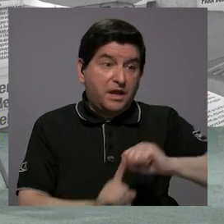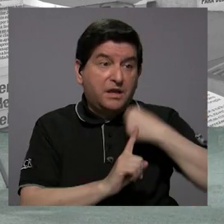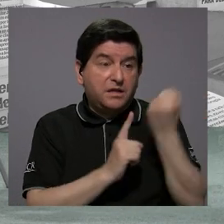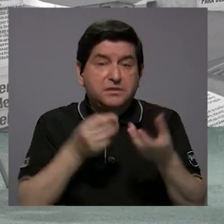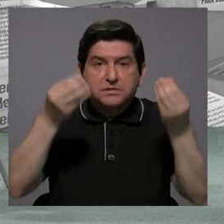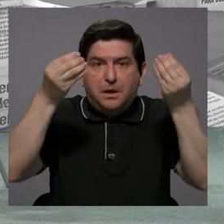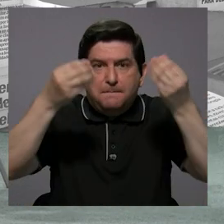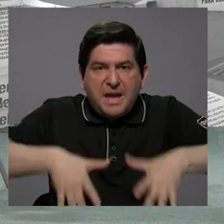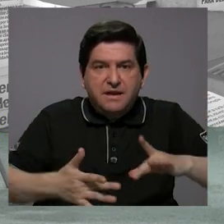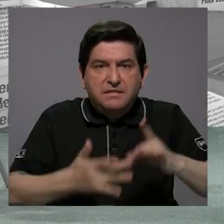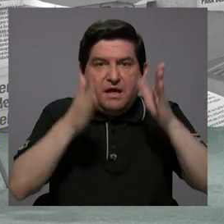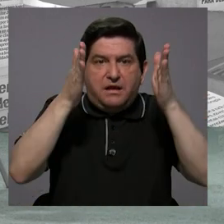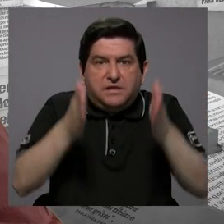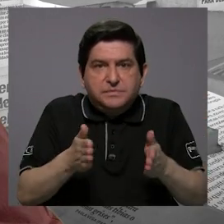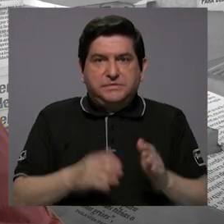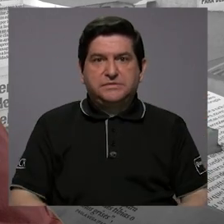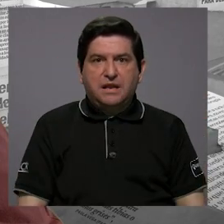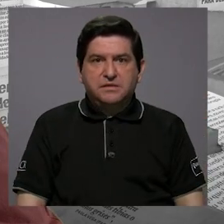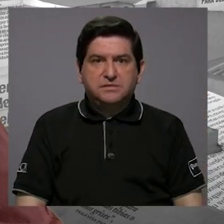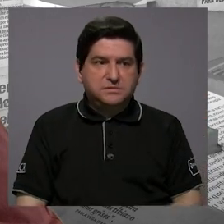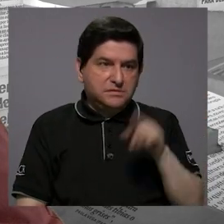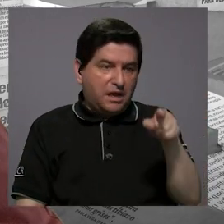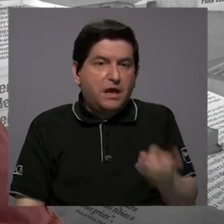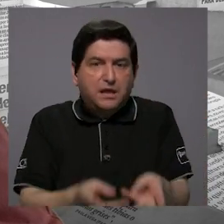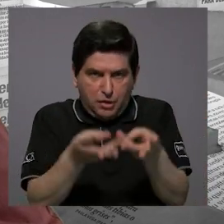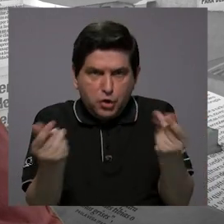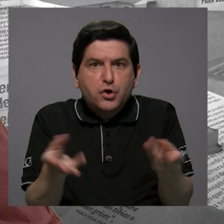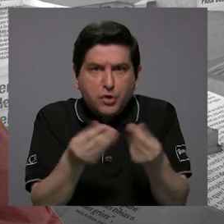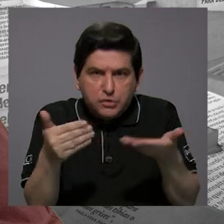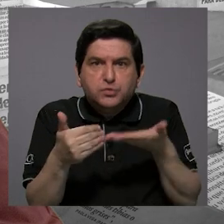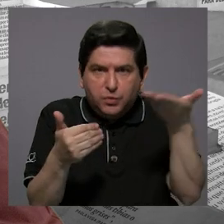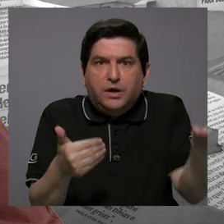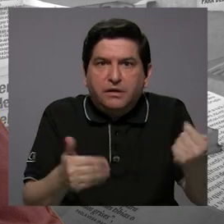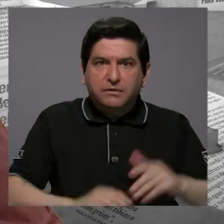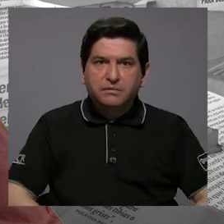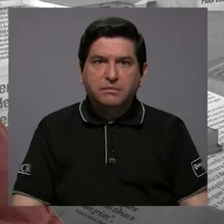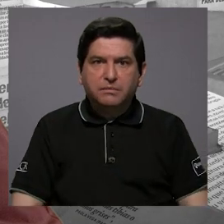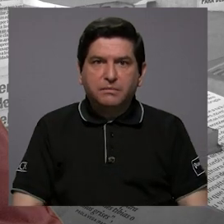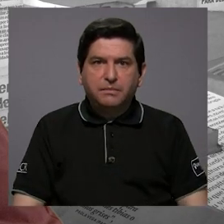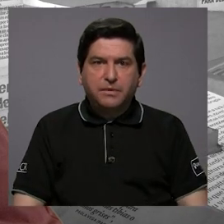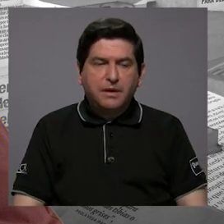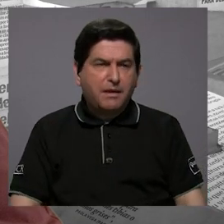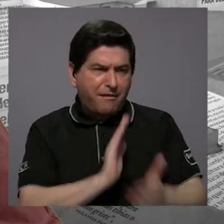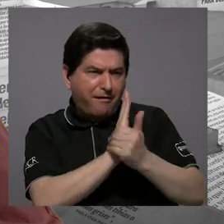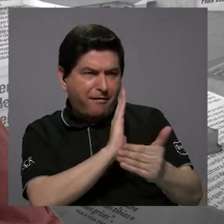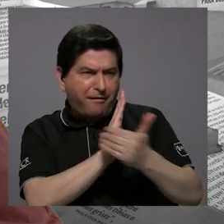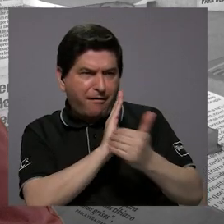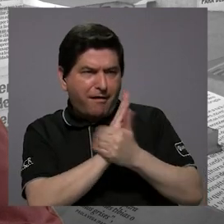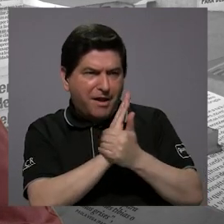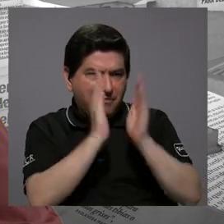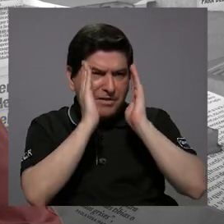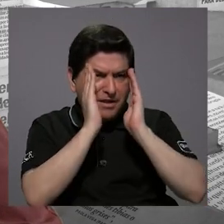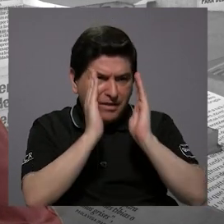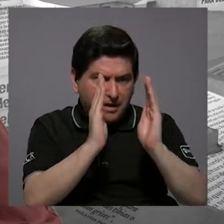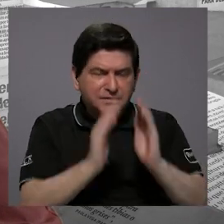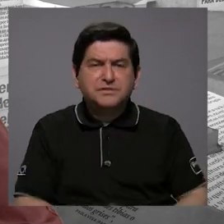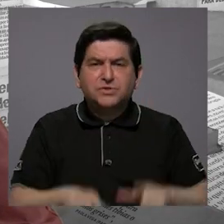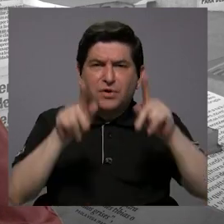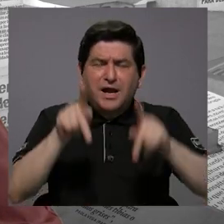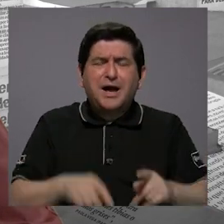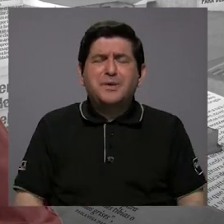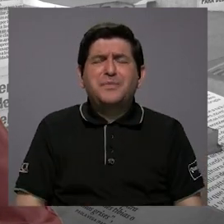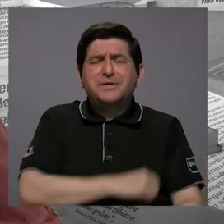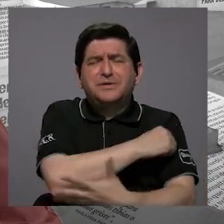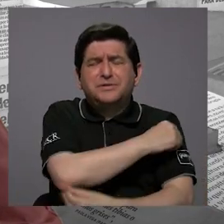eso hace perder a un especialista que resuelve, que puede ser capaz de, a una persona de escasos